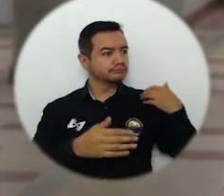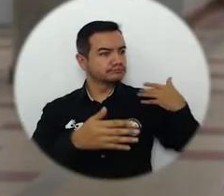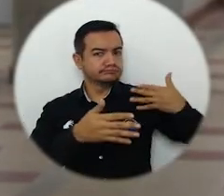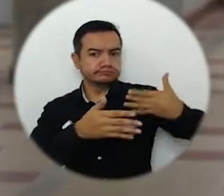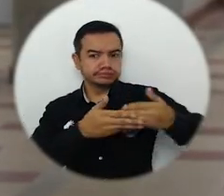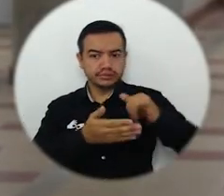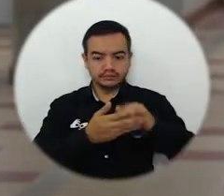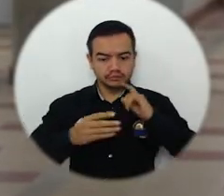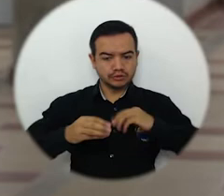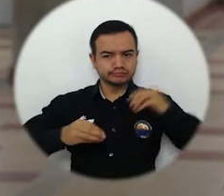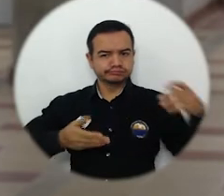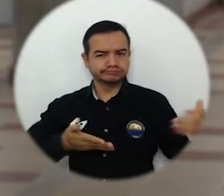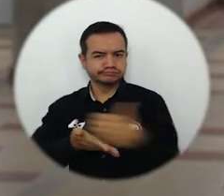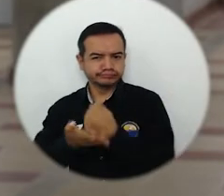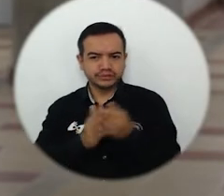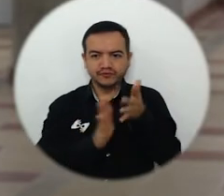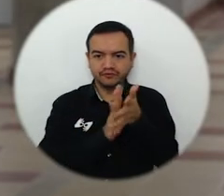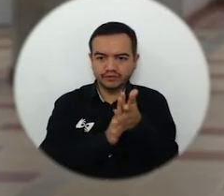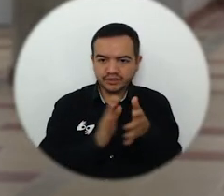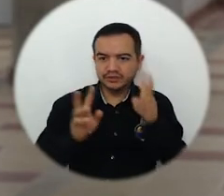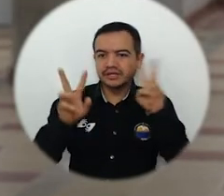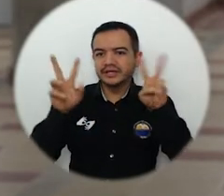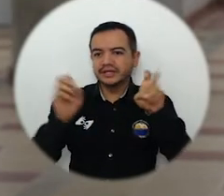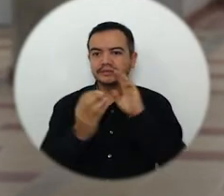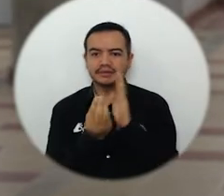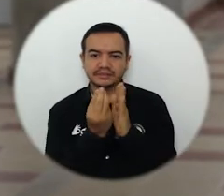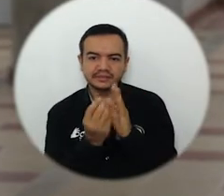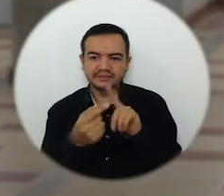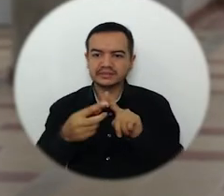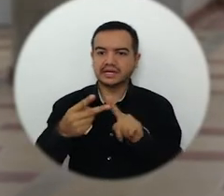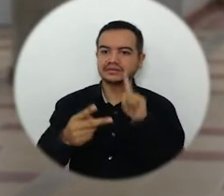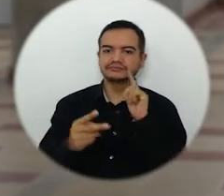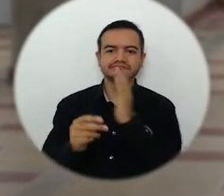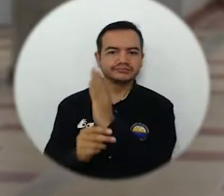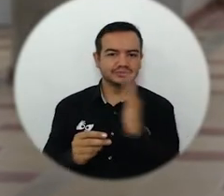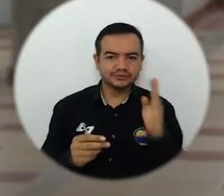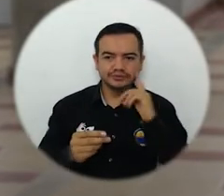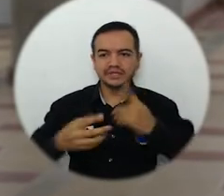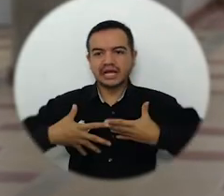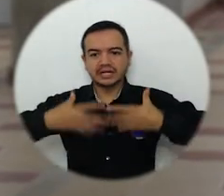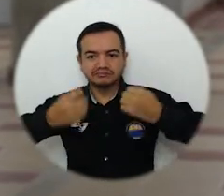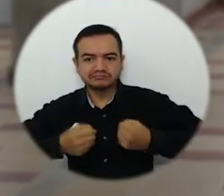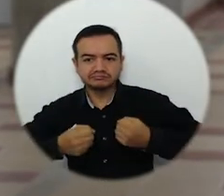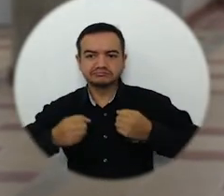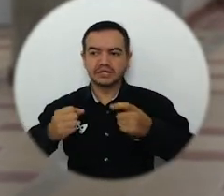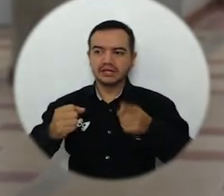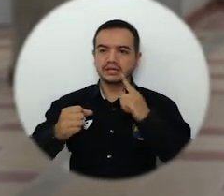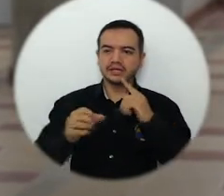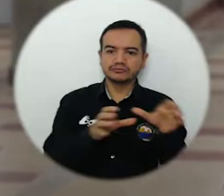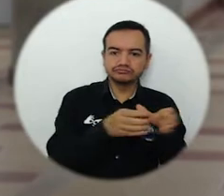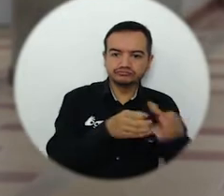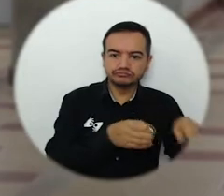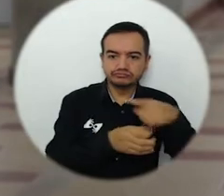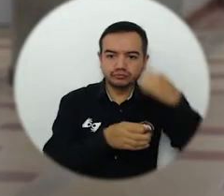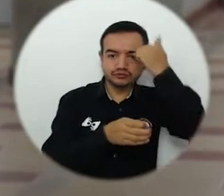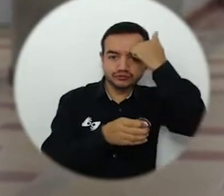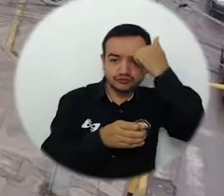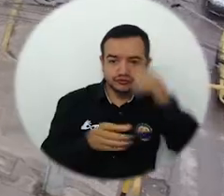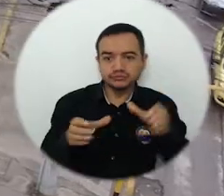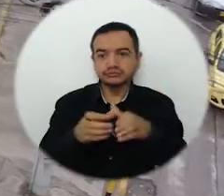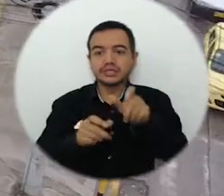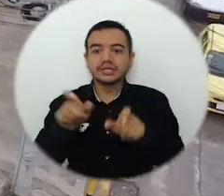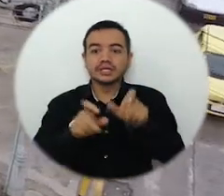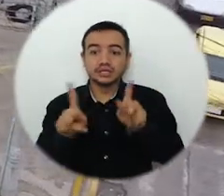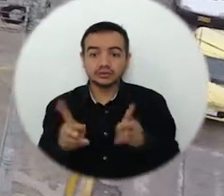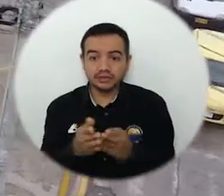en materia de bienestar universitario, infraestructura física, biblioteca, académico, docente, estudiante,